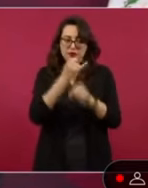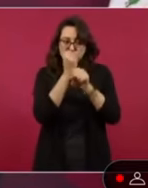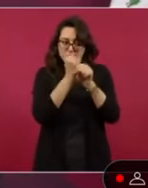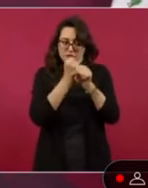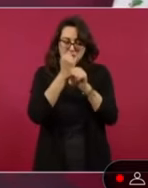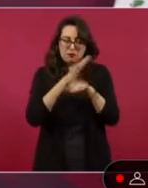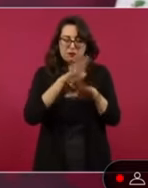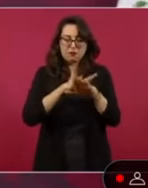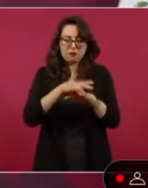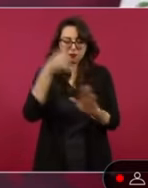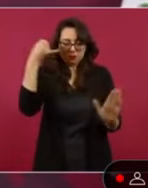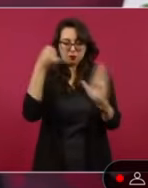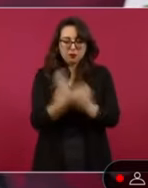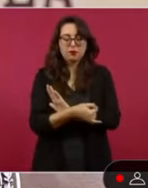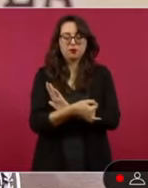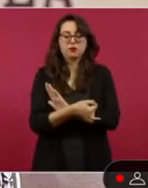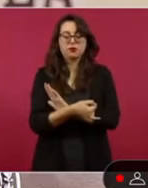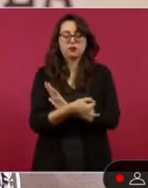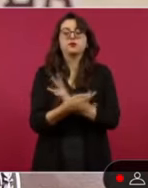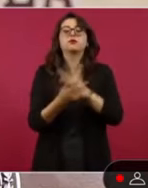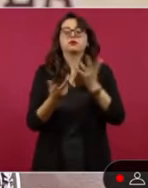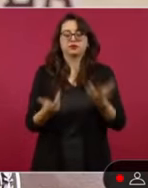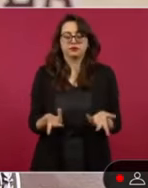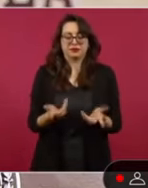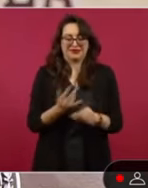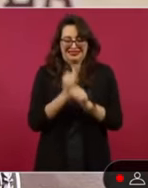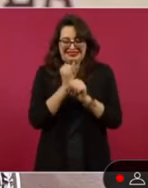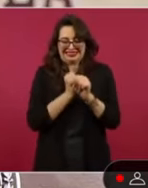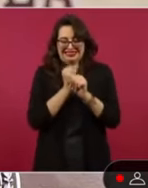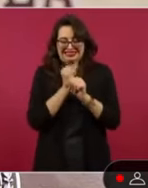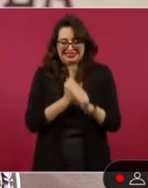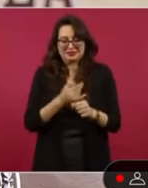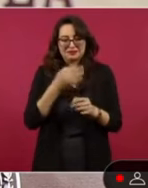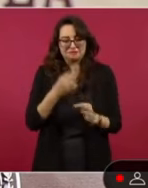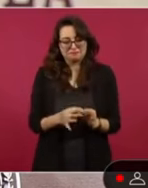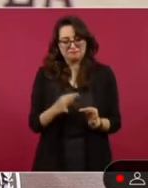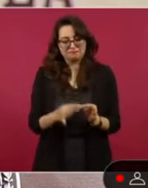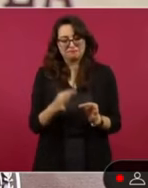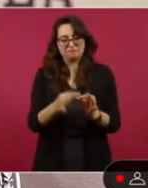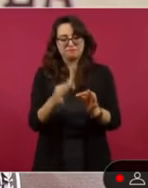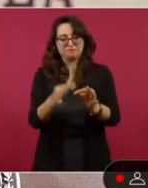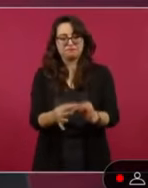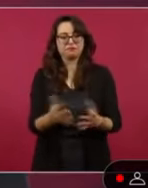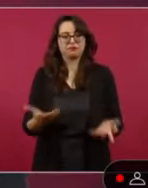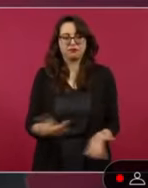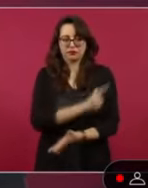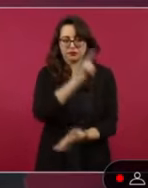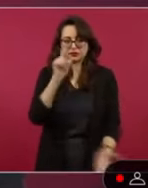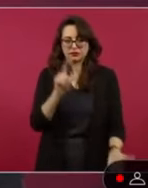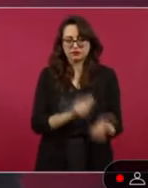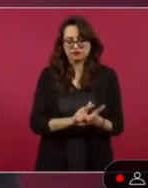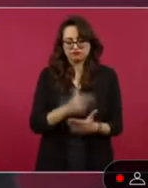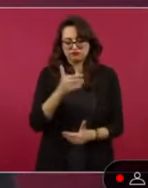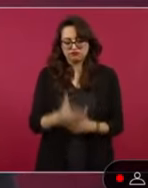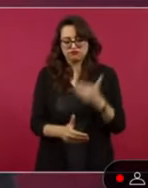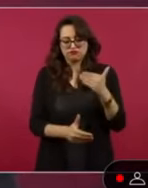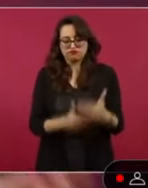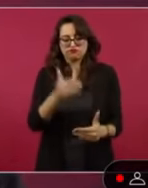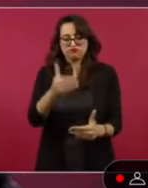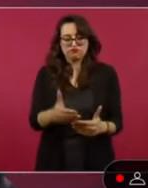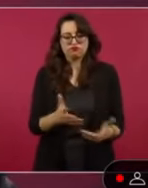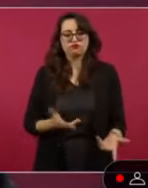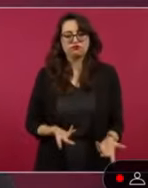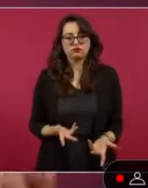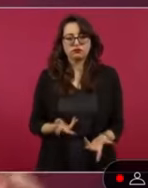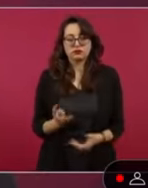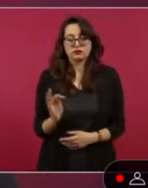de la República para que en el marco de una investigación que debe de ser conforme a derecho, pues se deslinden responsabilidades. Es